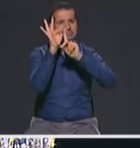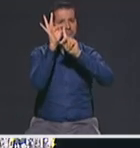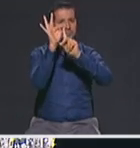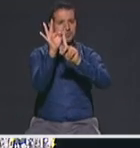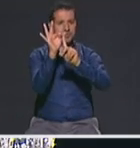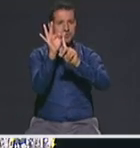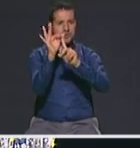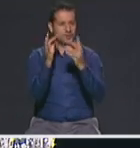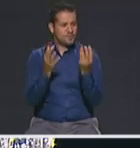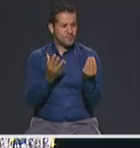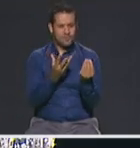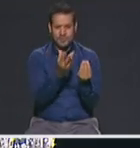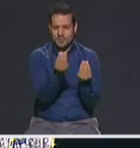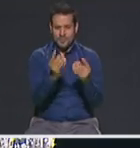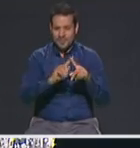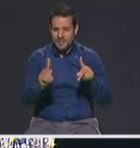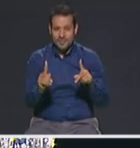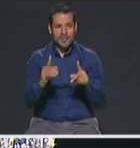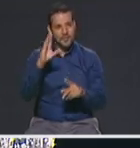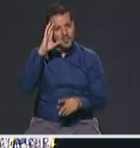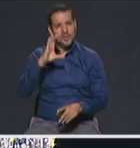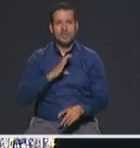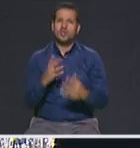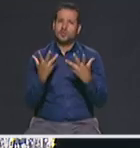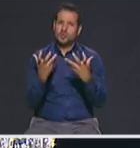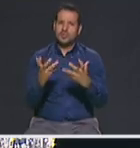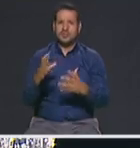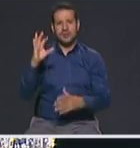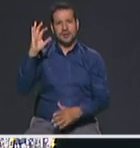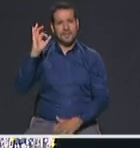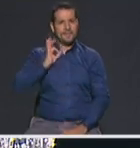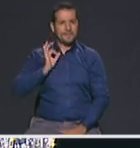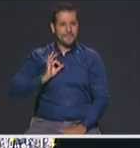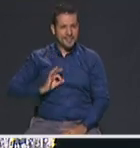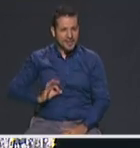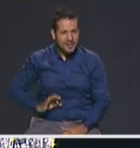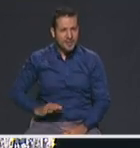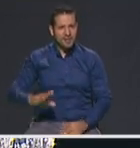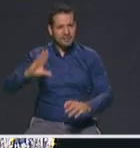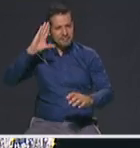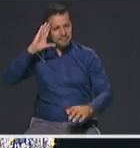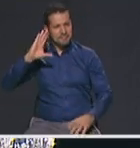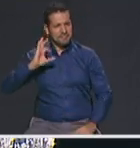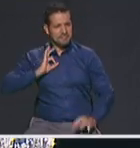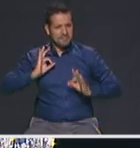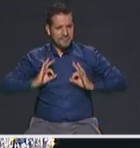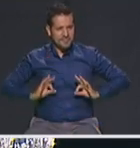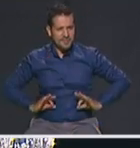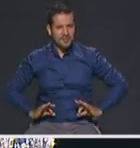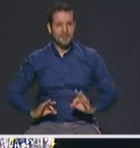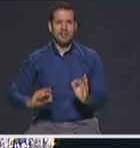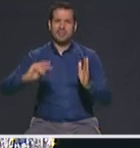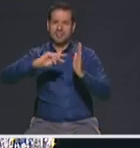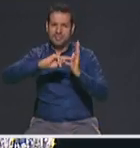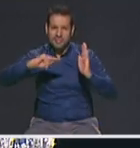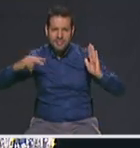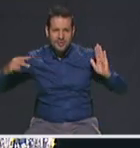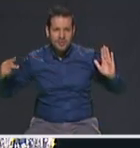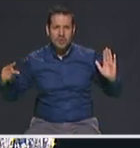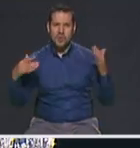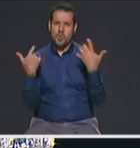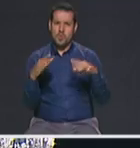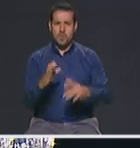a lo que es el policía yo quisiera tener militares ahí yo quisiera tener personal con alta tecnología y con un amplio